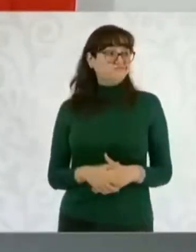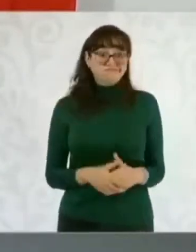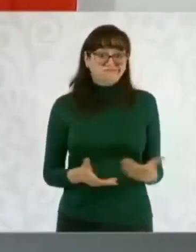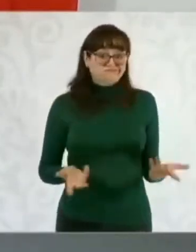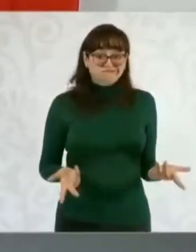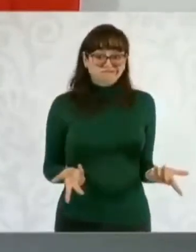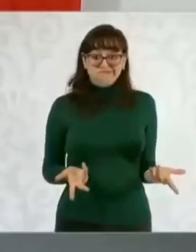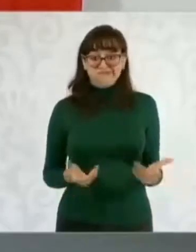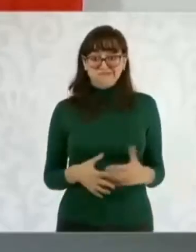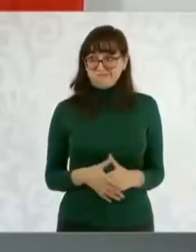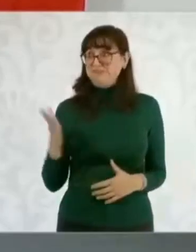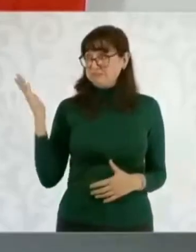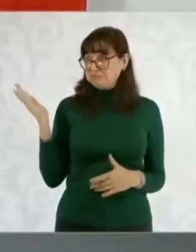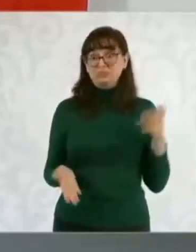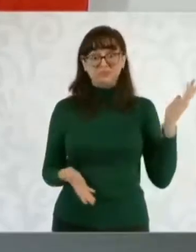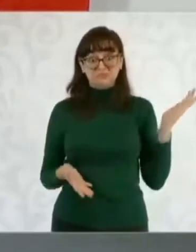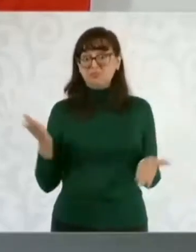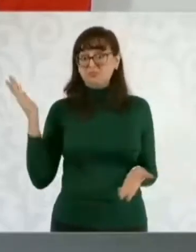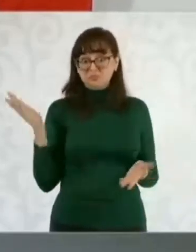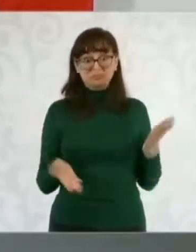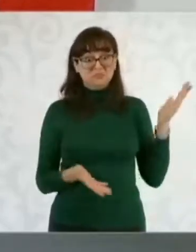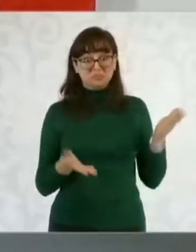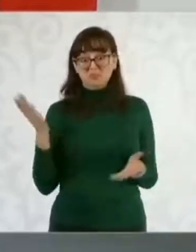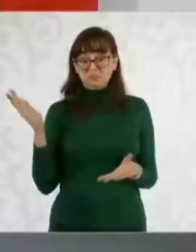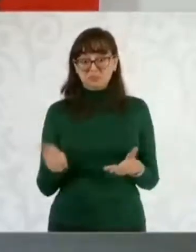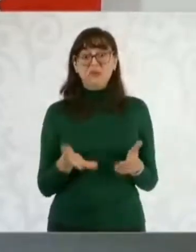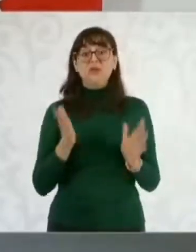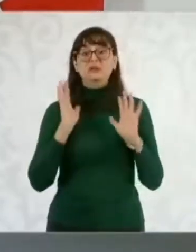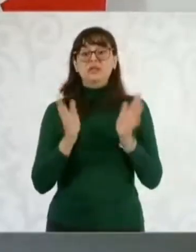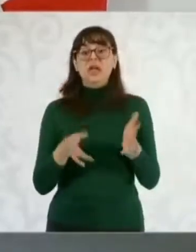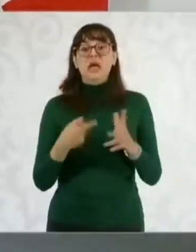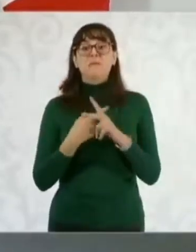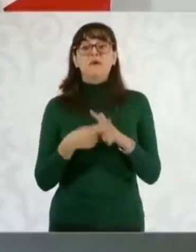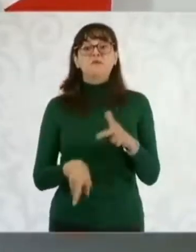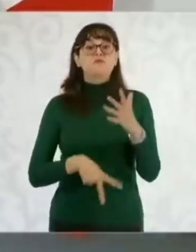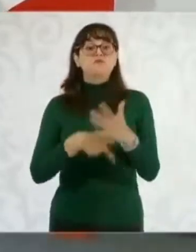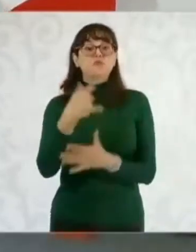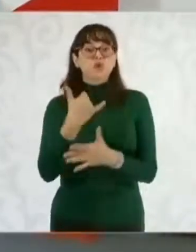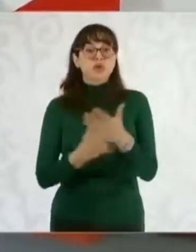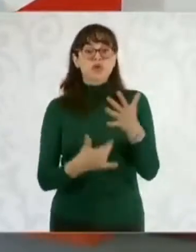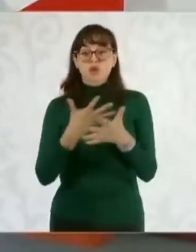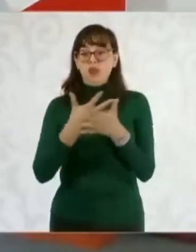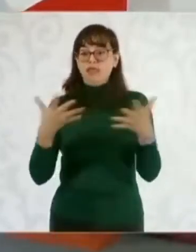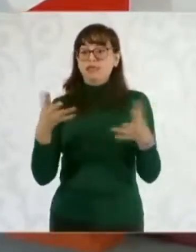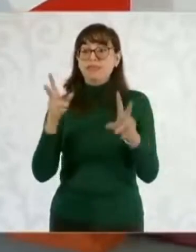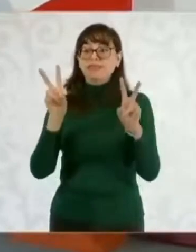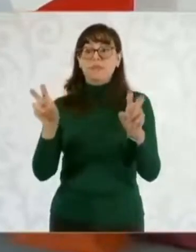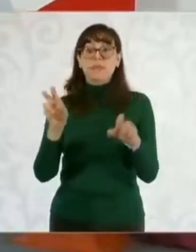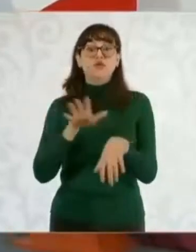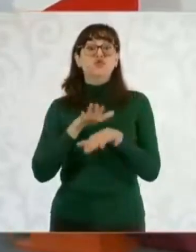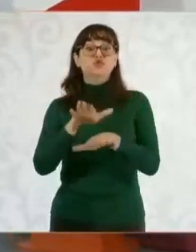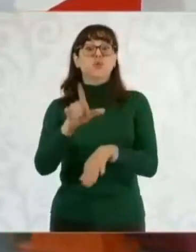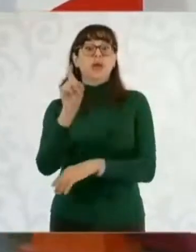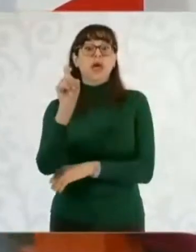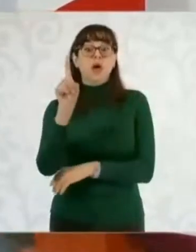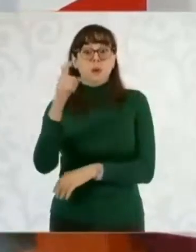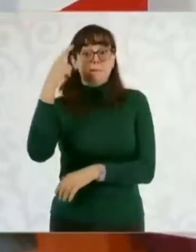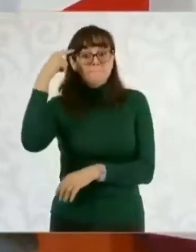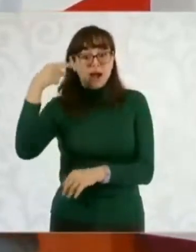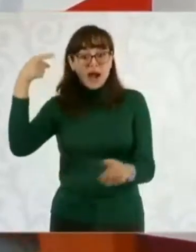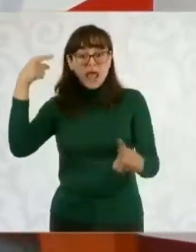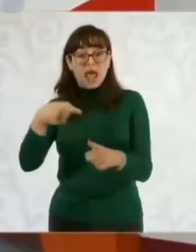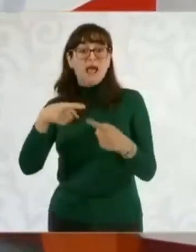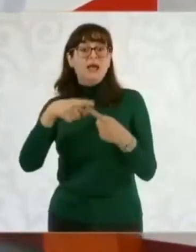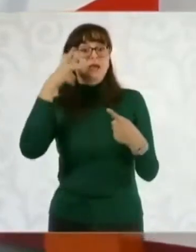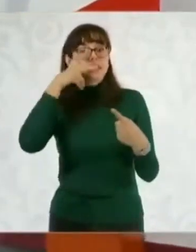abastecimiento de agua a la región centro y en particular a Hidalgo, Ciudad de México y Estado de México.